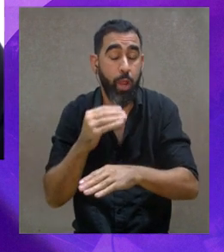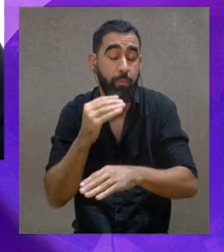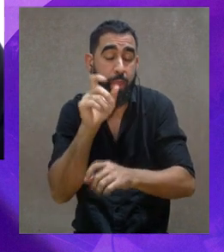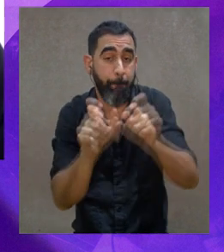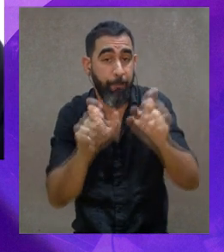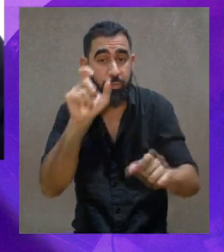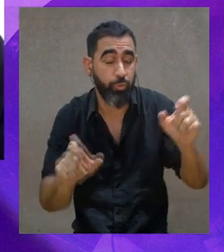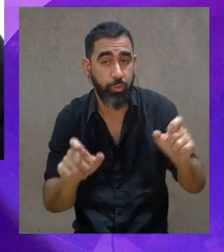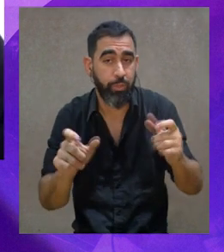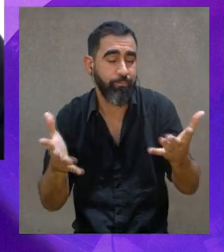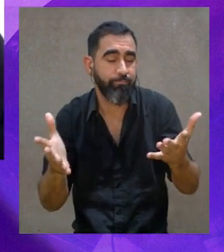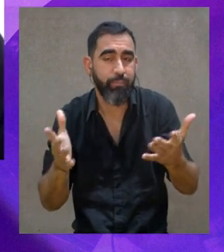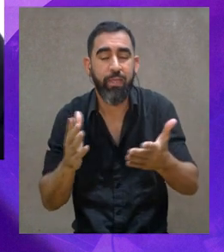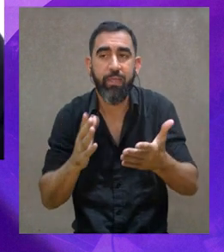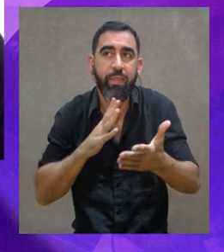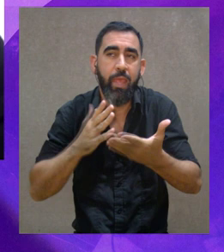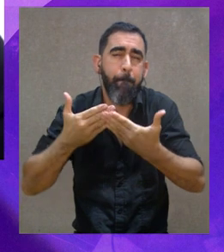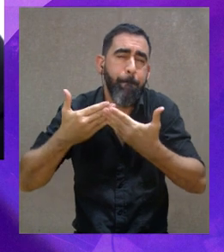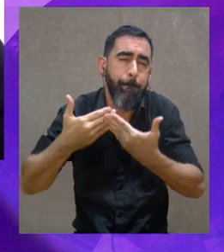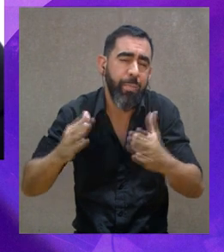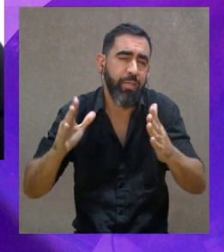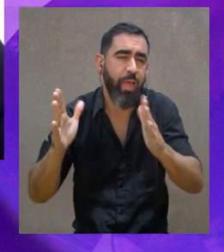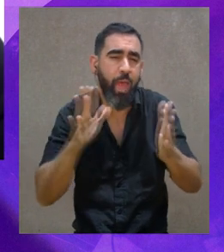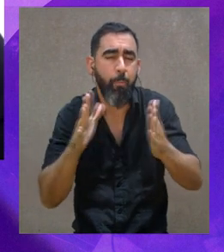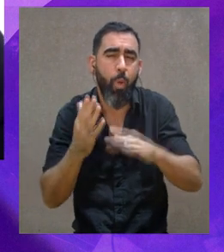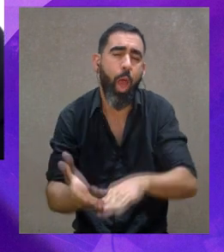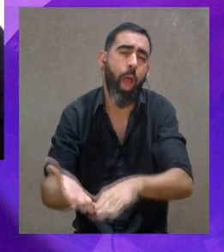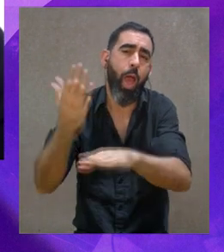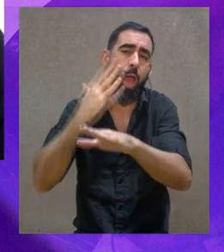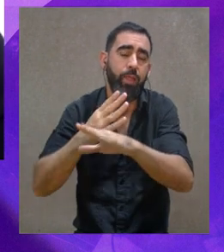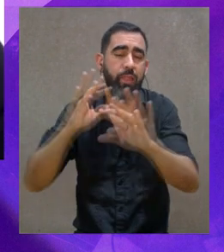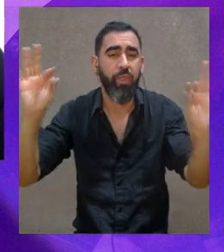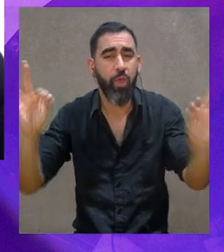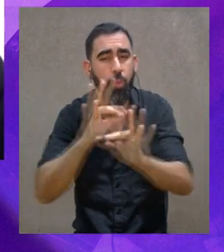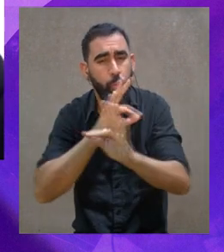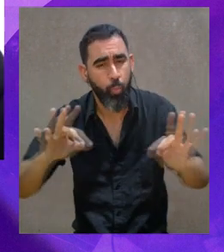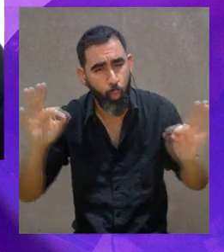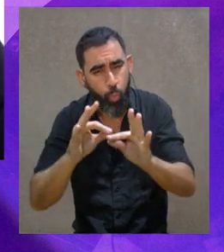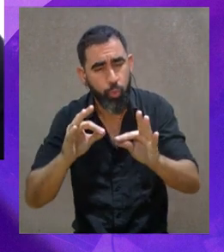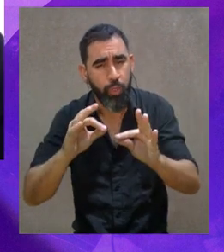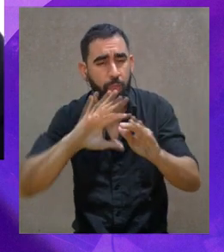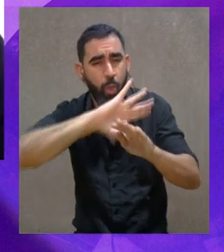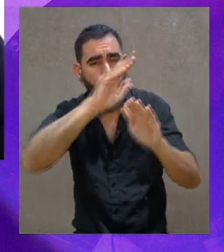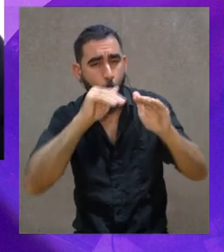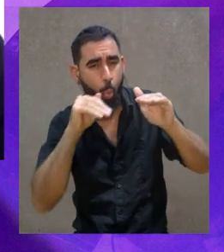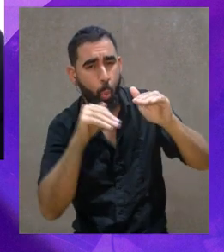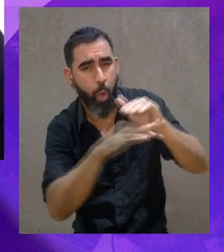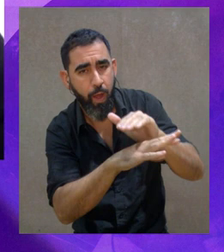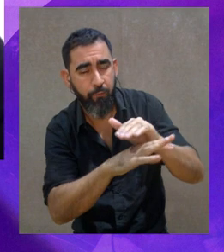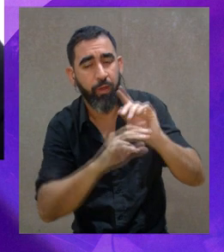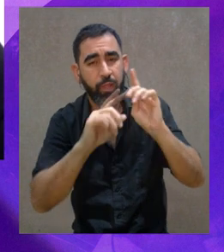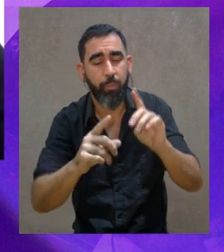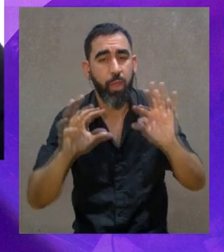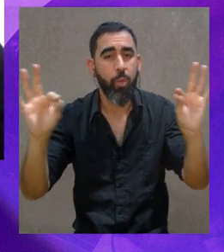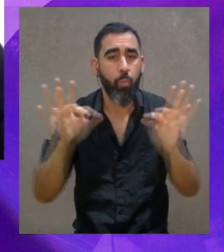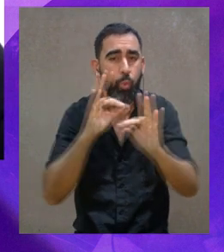hombre, es algo indivisible, ¿no? Desde el inicio de los tiempos, desde la música gutural, desde la caverna. La música